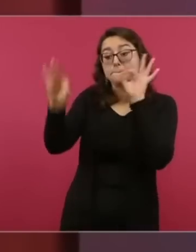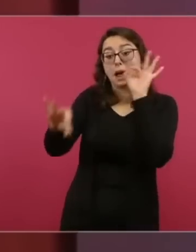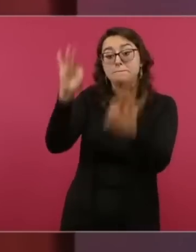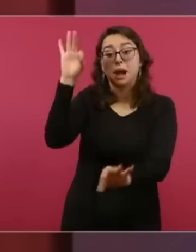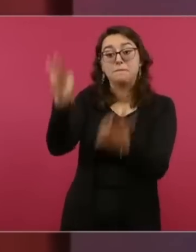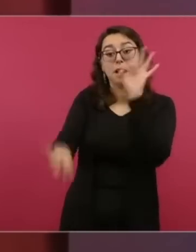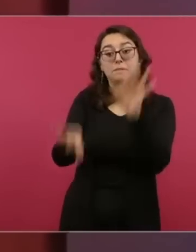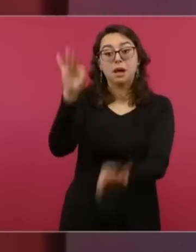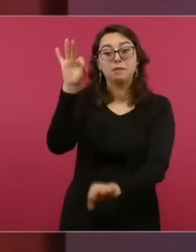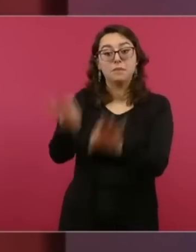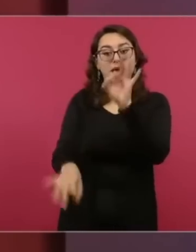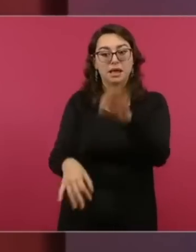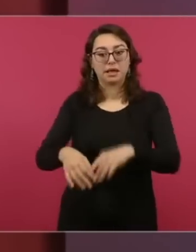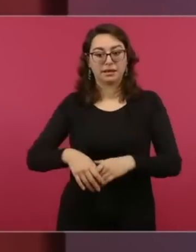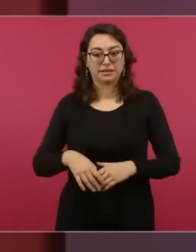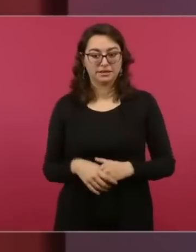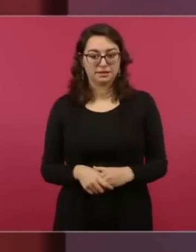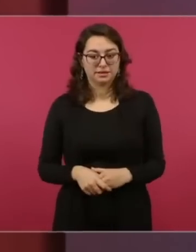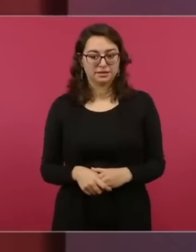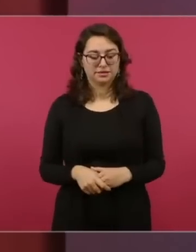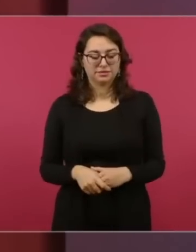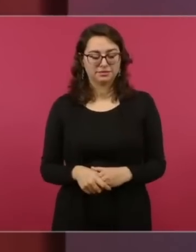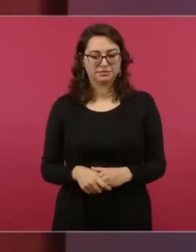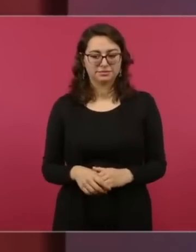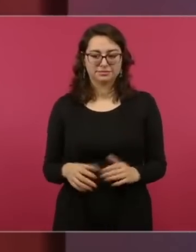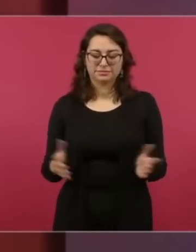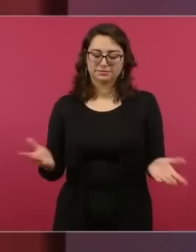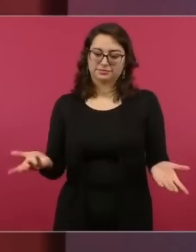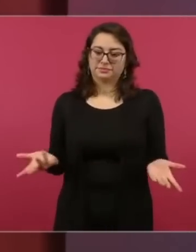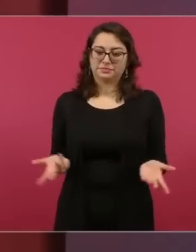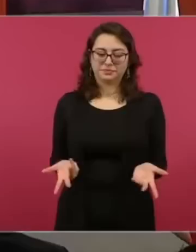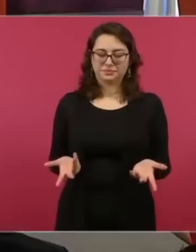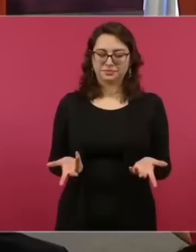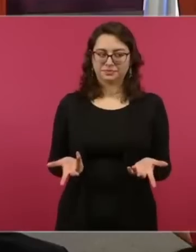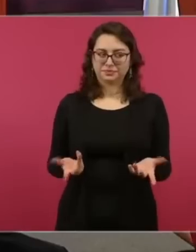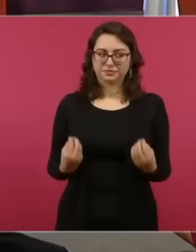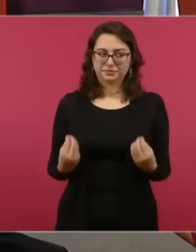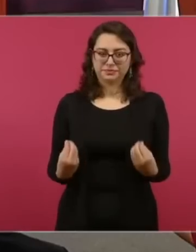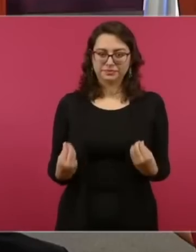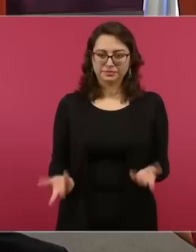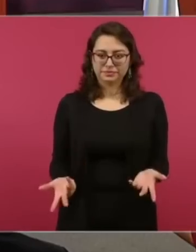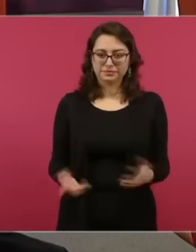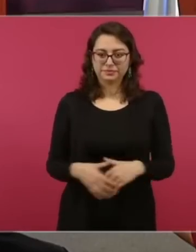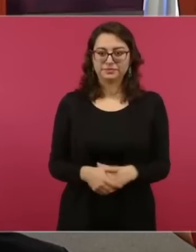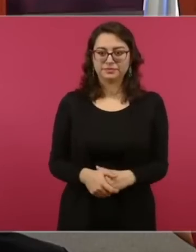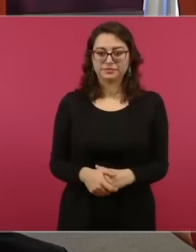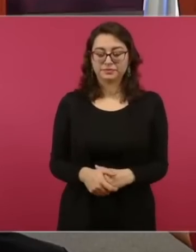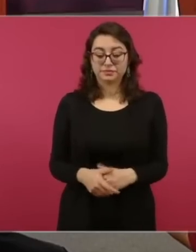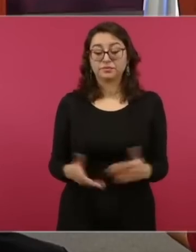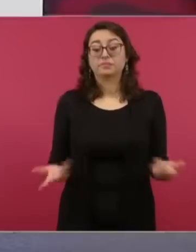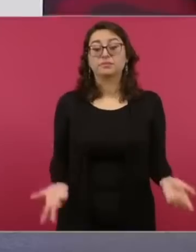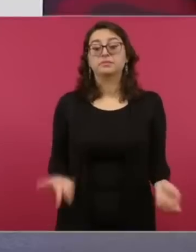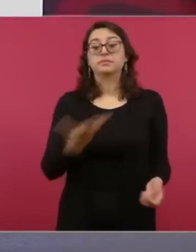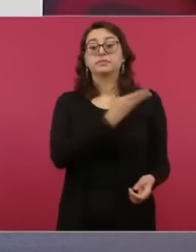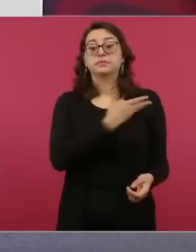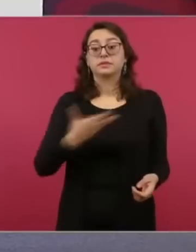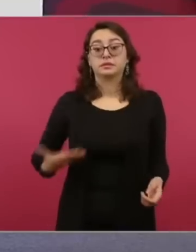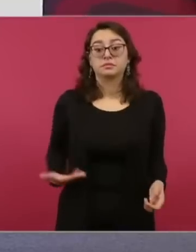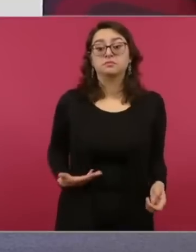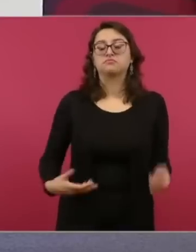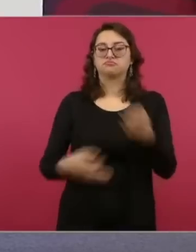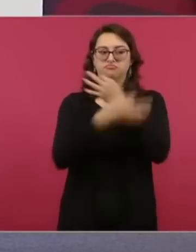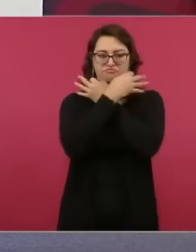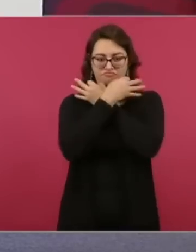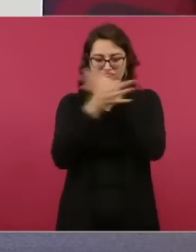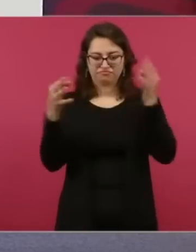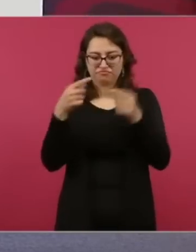texto gratuitos. Y ahí contestó el presidente. Lo que es una vergüenza para México, contestó el